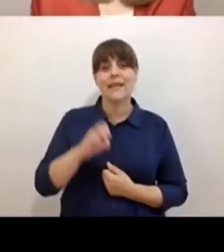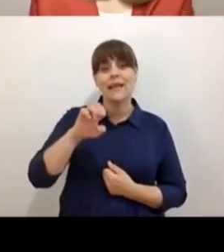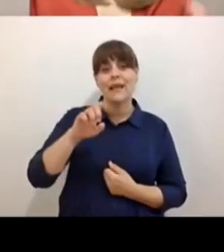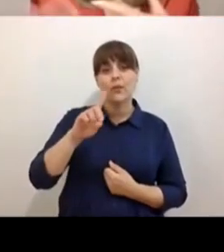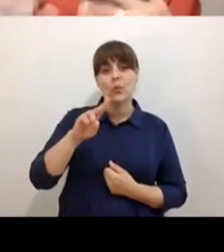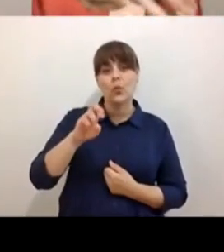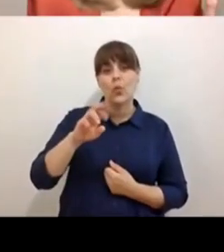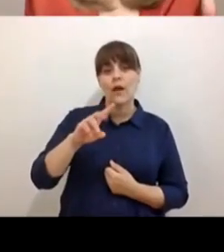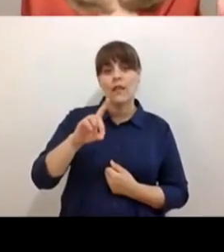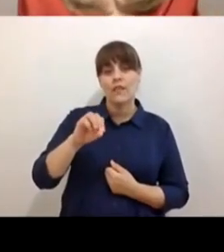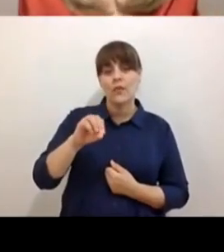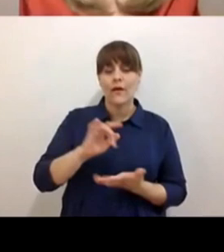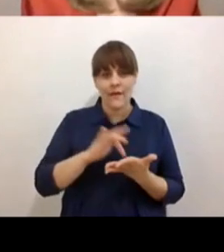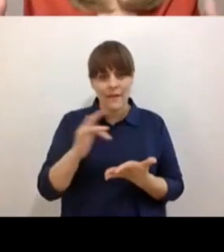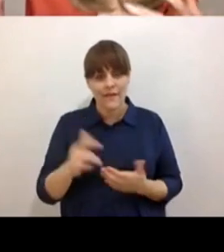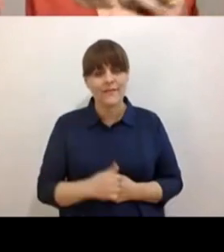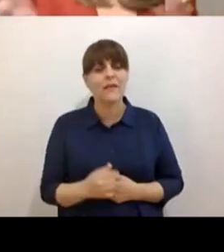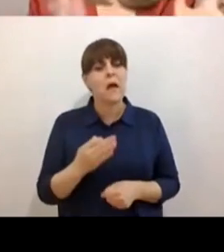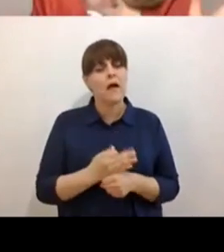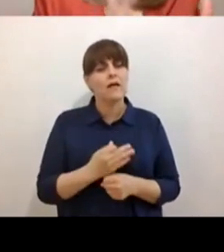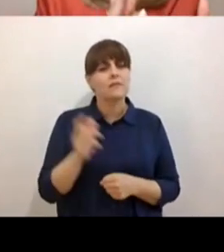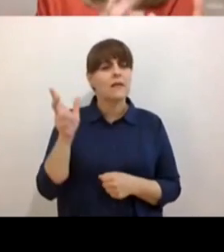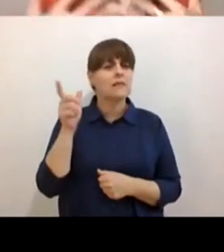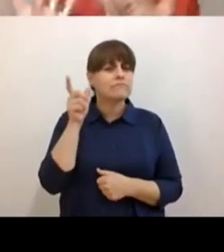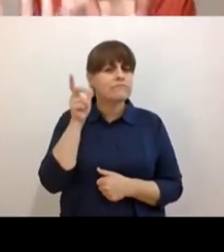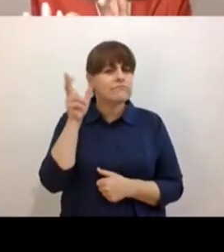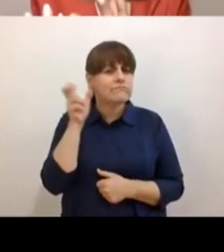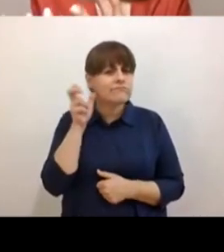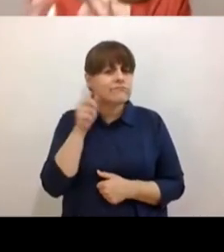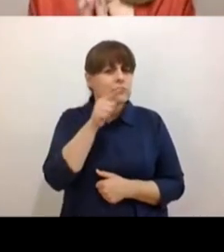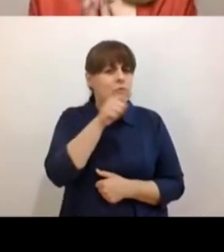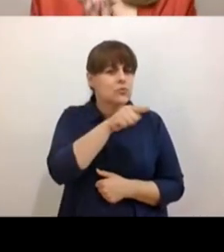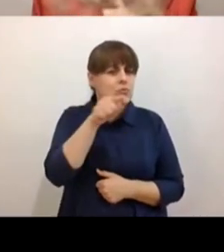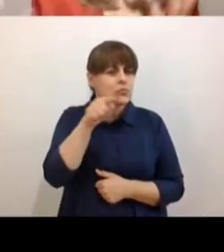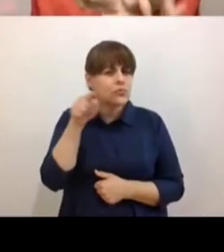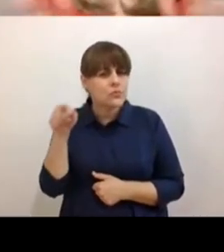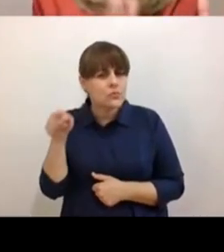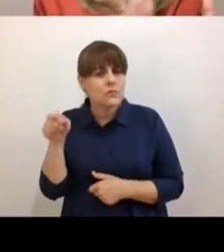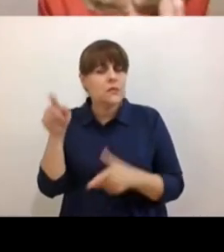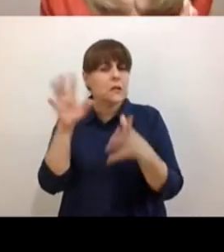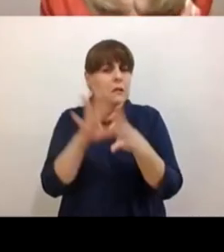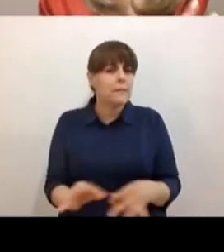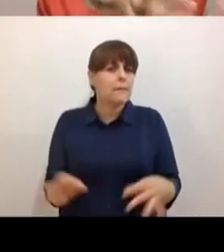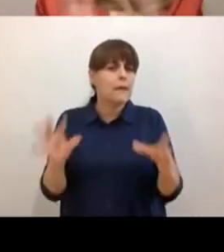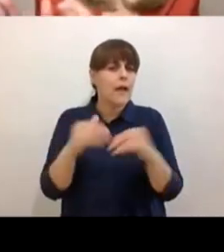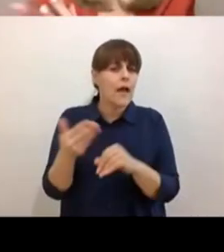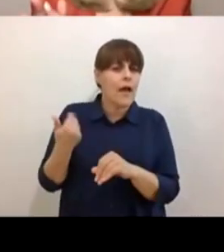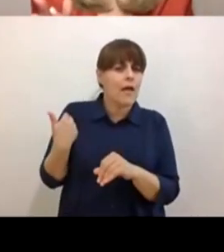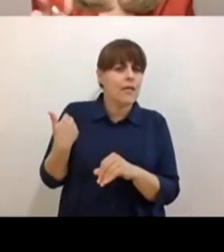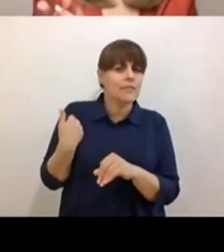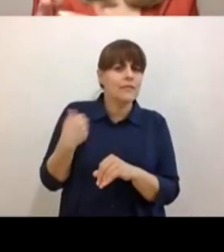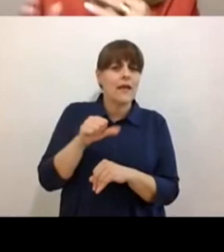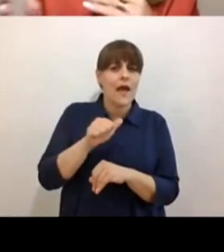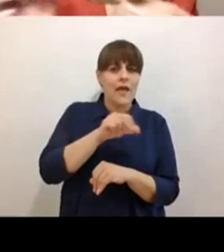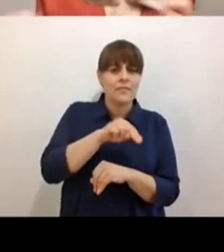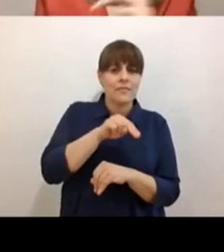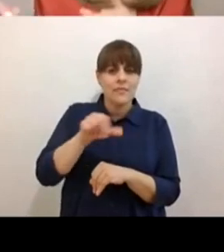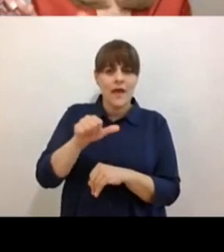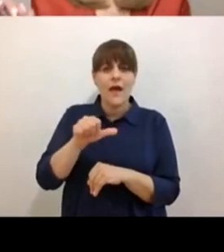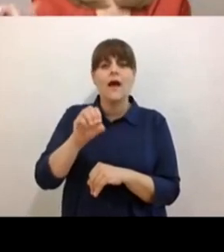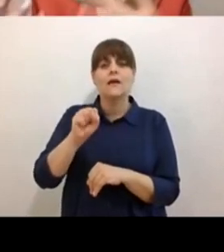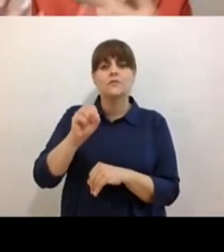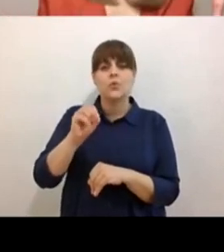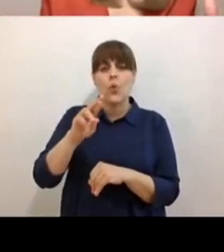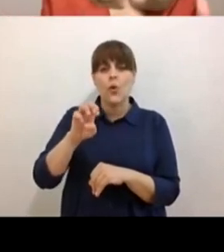lindo. Bueno, después de haber oído todo lo interesante y lo importante que han aportado Ana y Soren, yo me